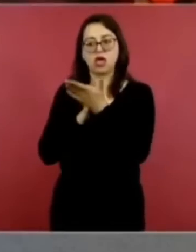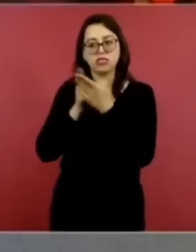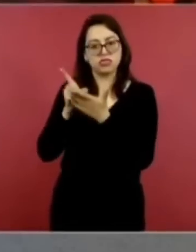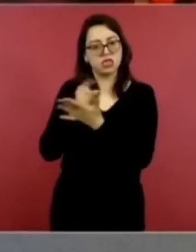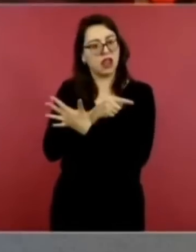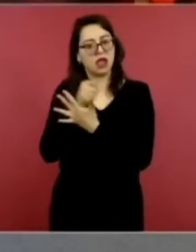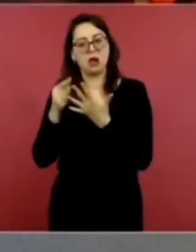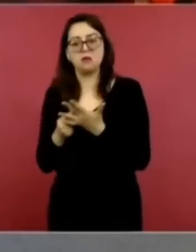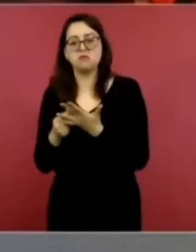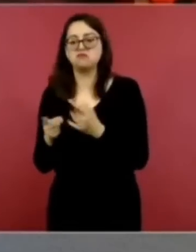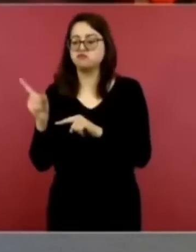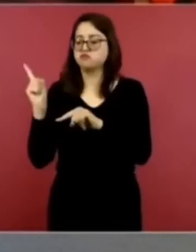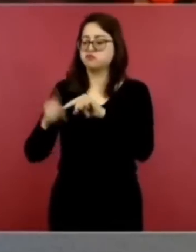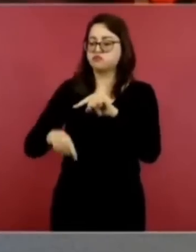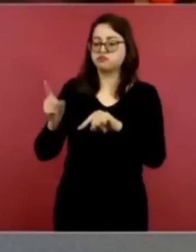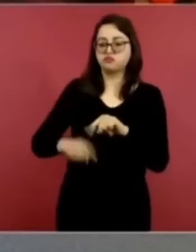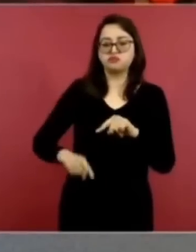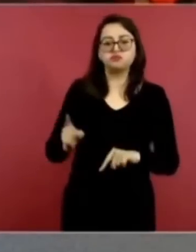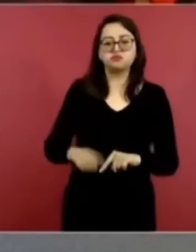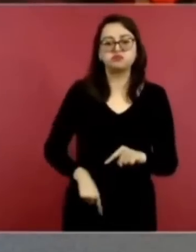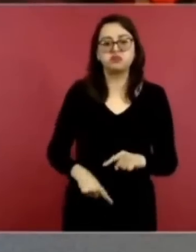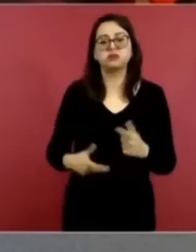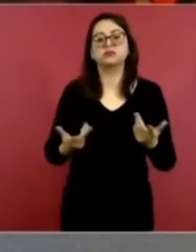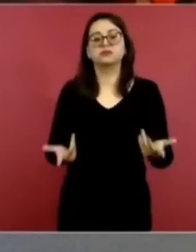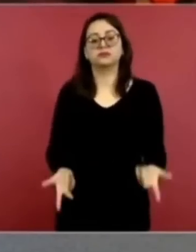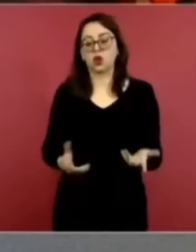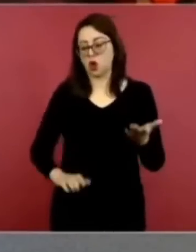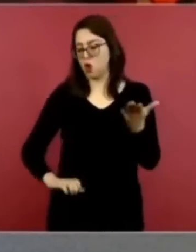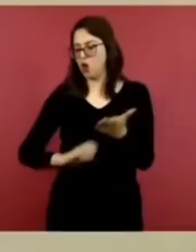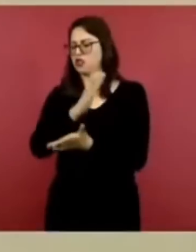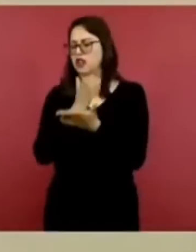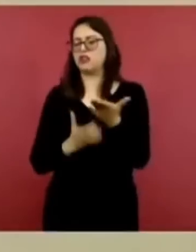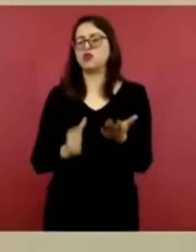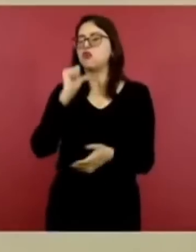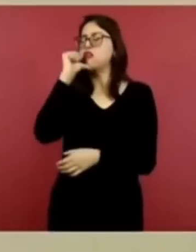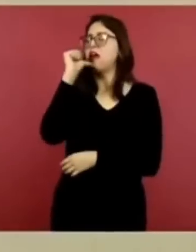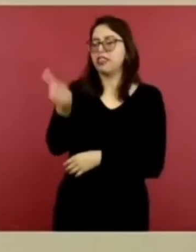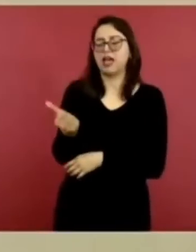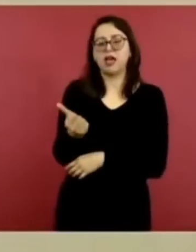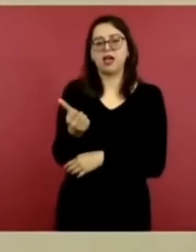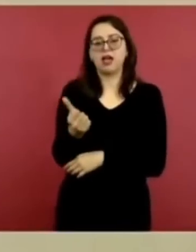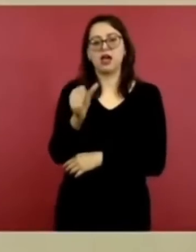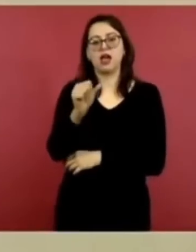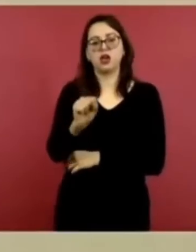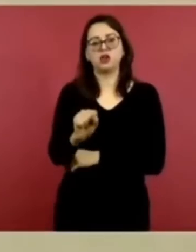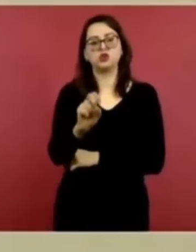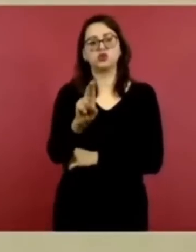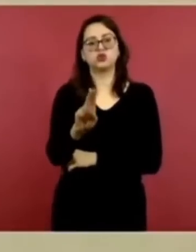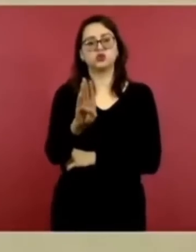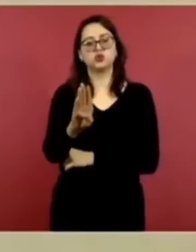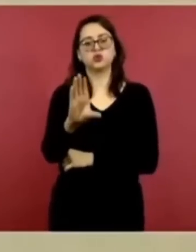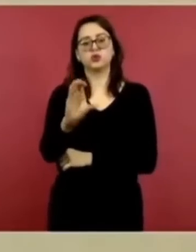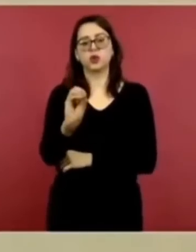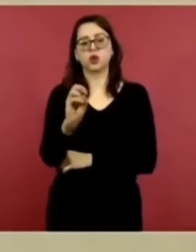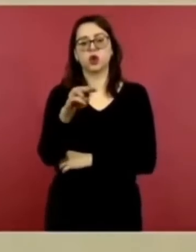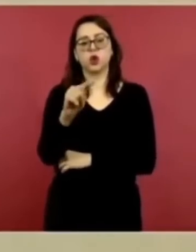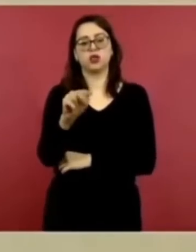permitir la subcontratación eso ya lo resolvimos el outsourcing famoso